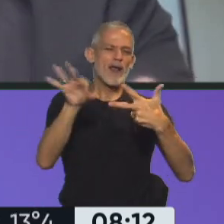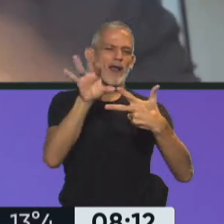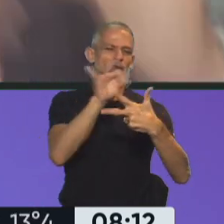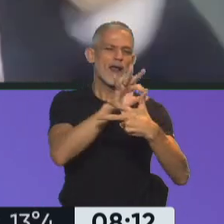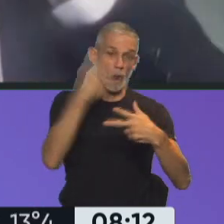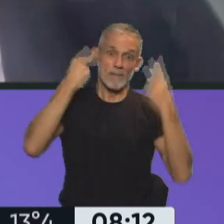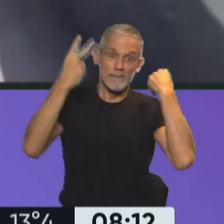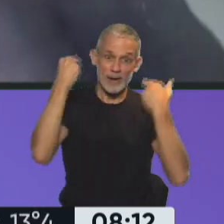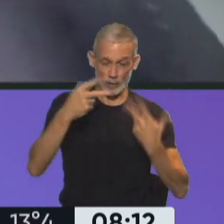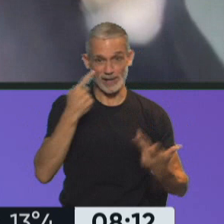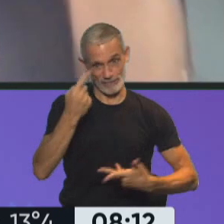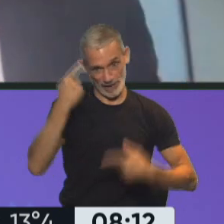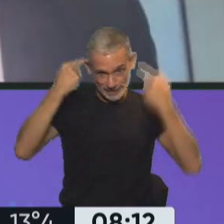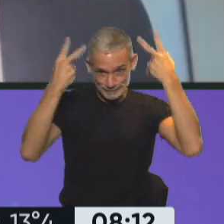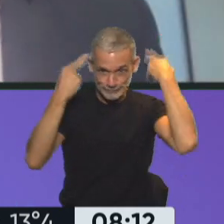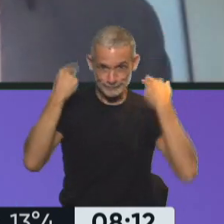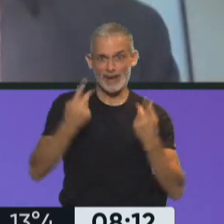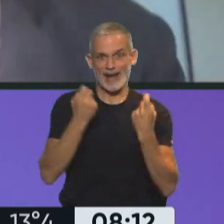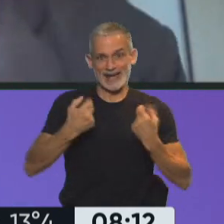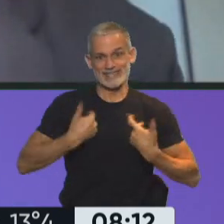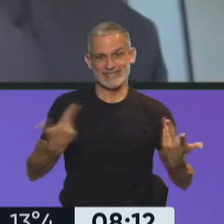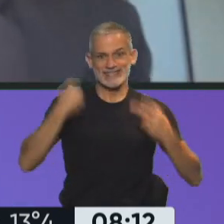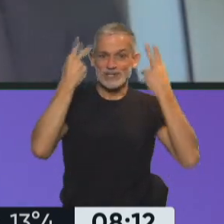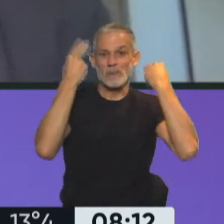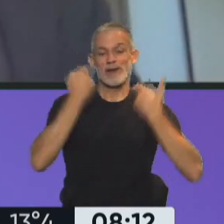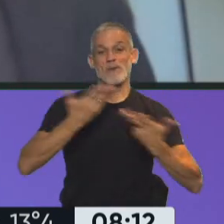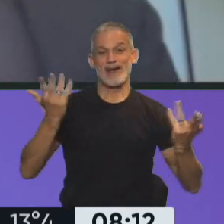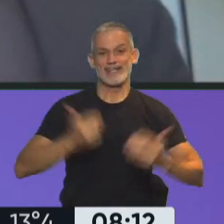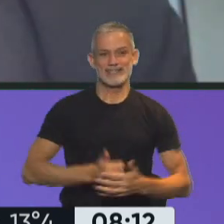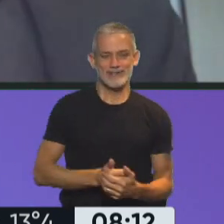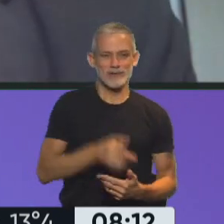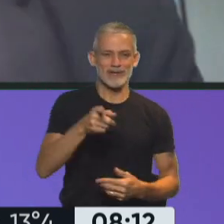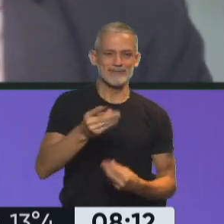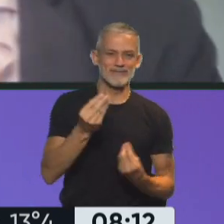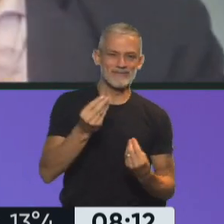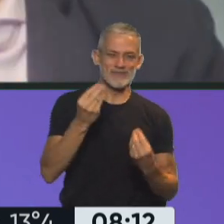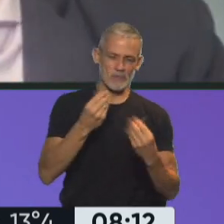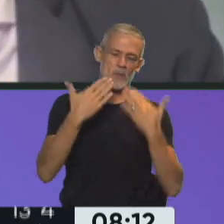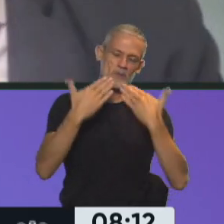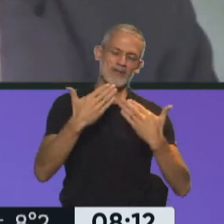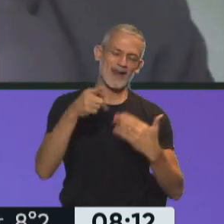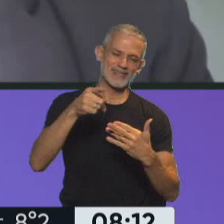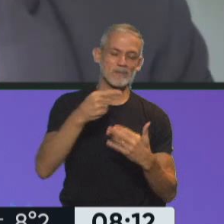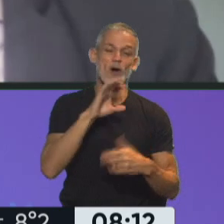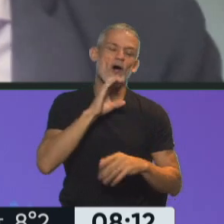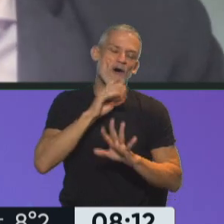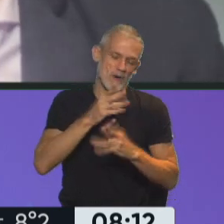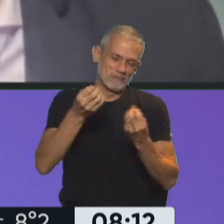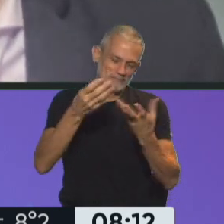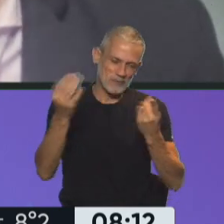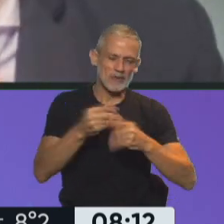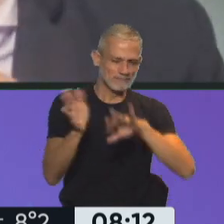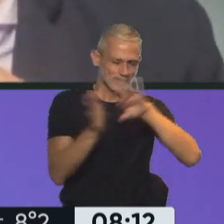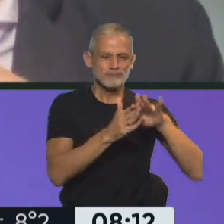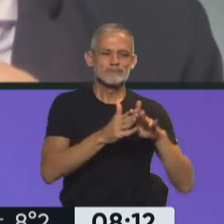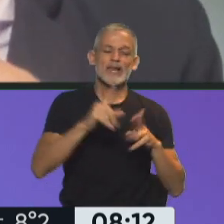No, las peluquerías, evidentemente, es lo que estoy necesitando en este momento. En marco de la pandemia. Bueno, le agradecemos muchísimo su humor. Vamos a hablar de las cosas